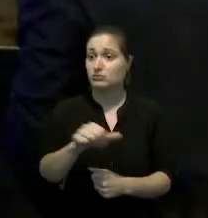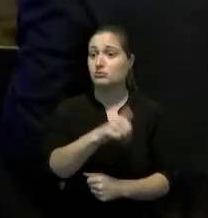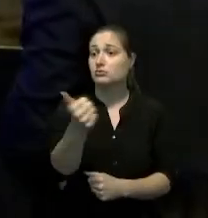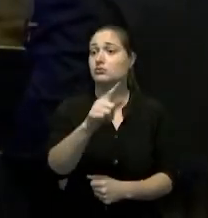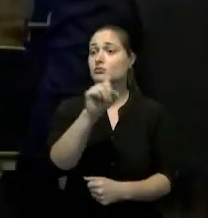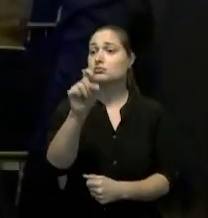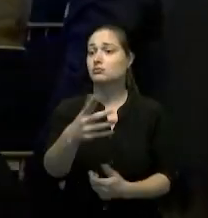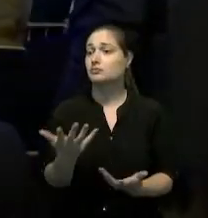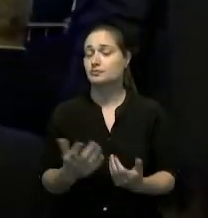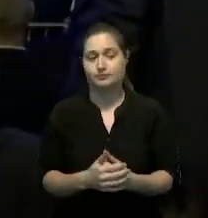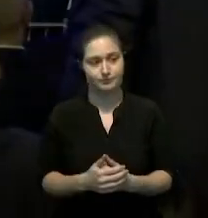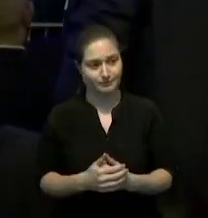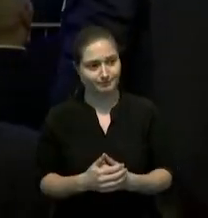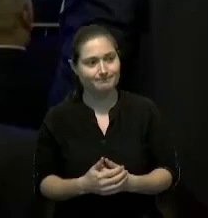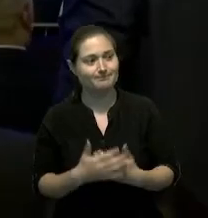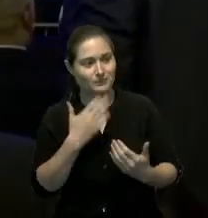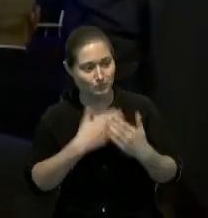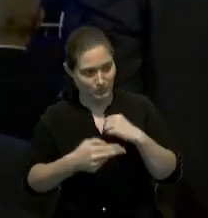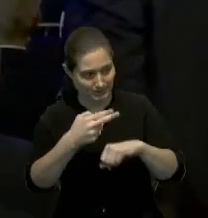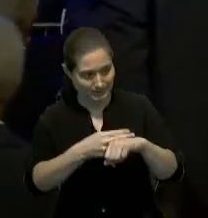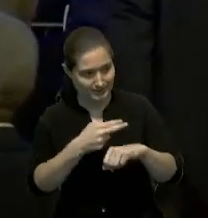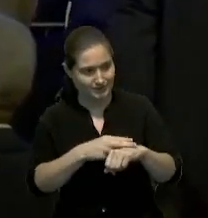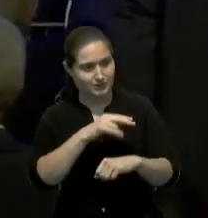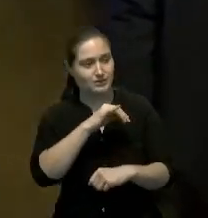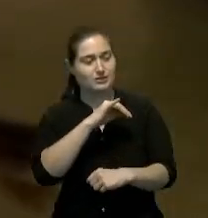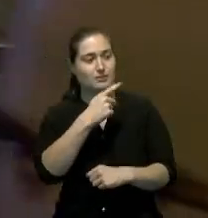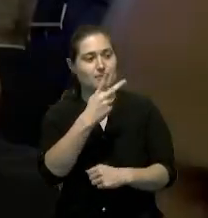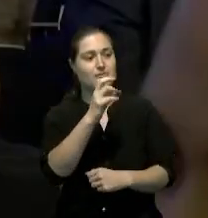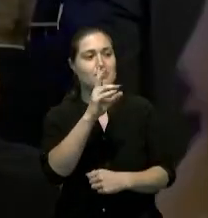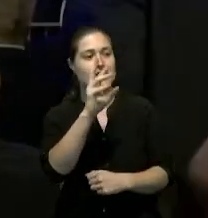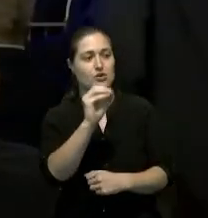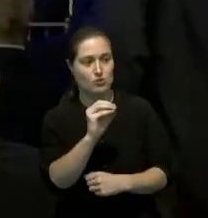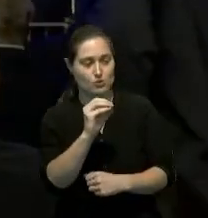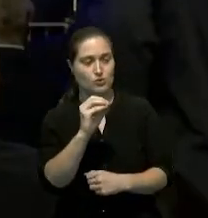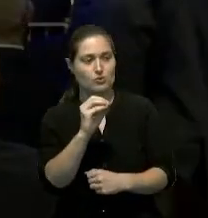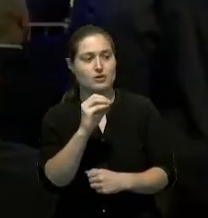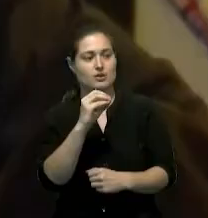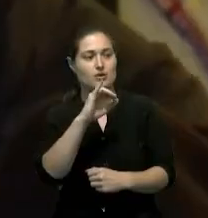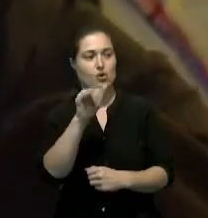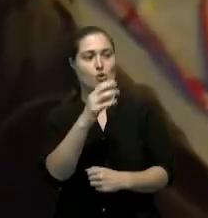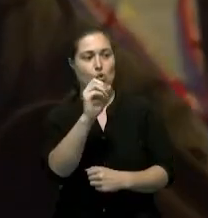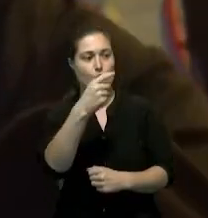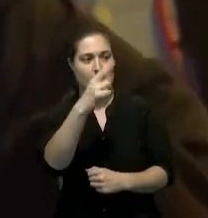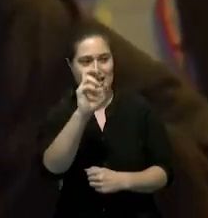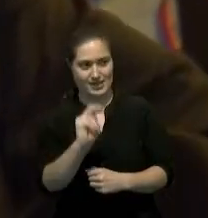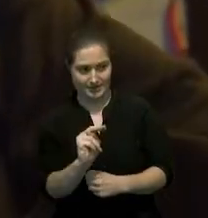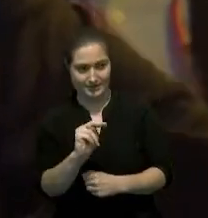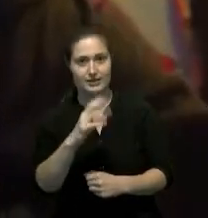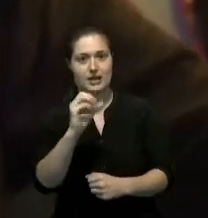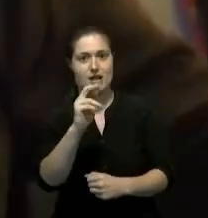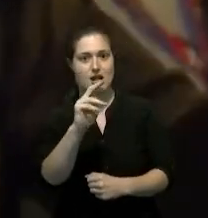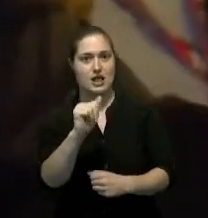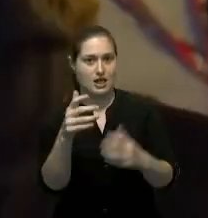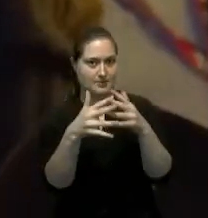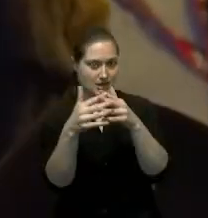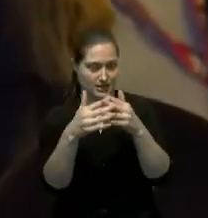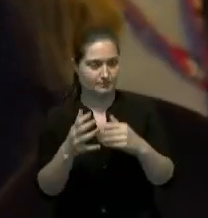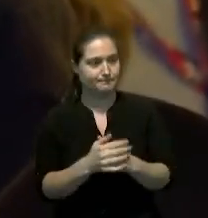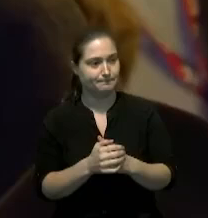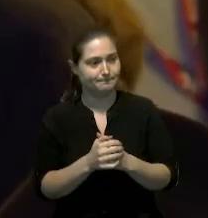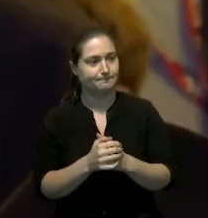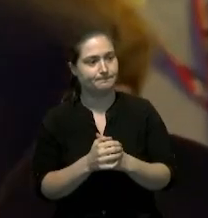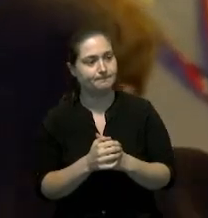buena presidente Pedro Joaquín Aguiar Canal América presidente nosotros tenemos